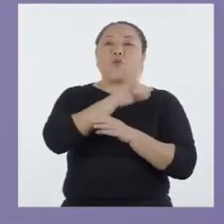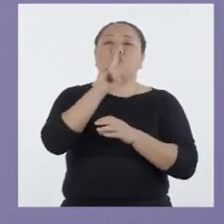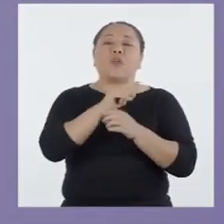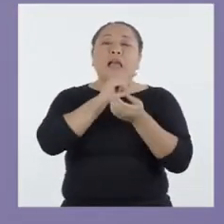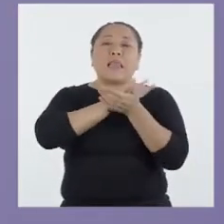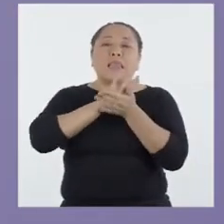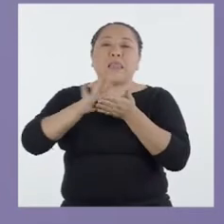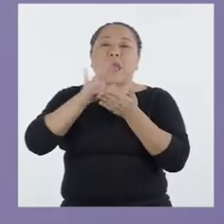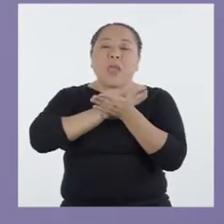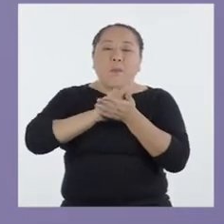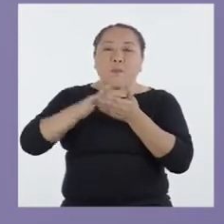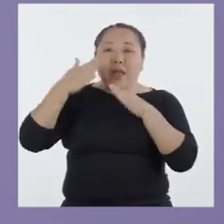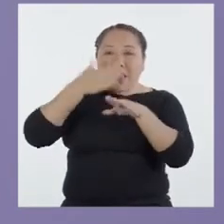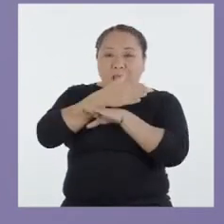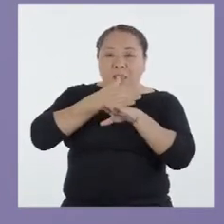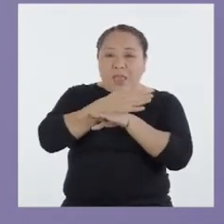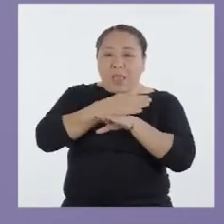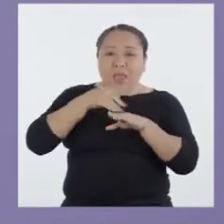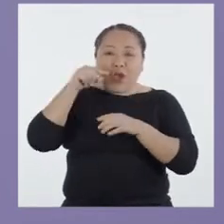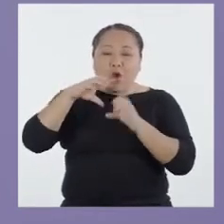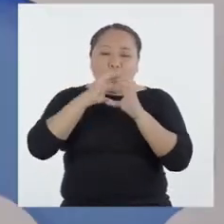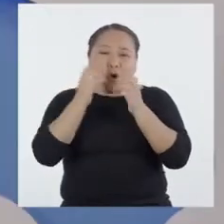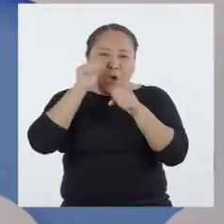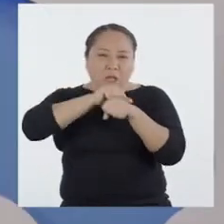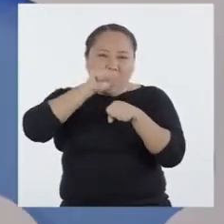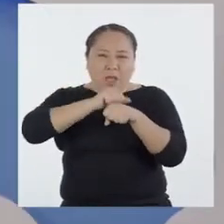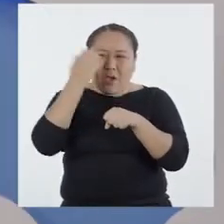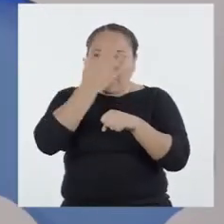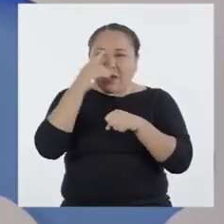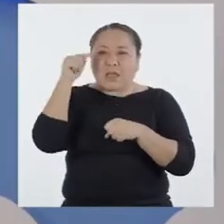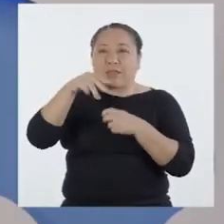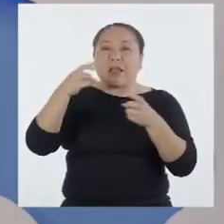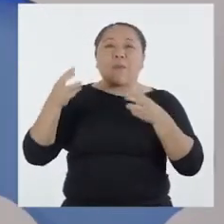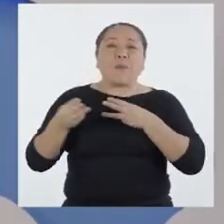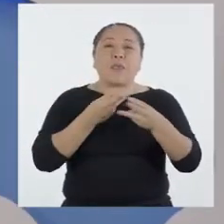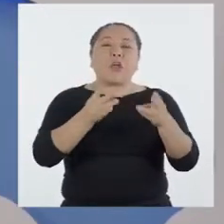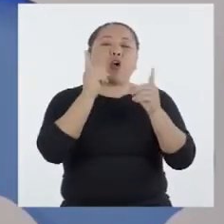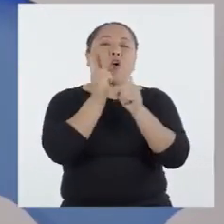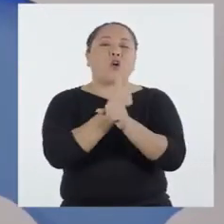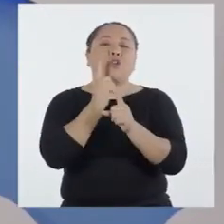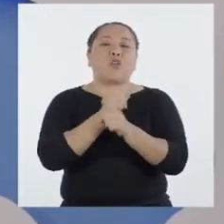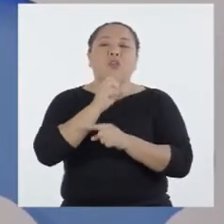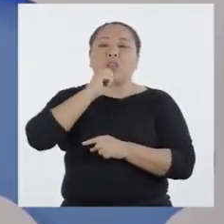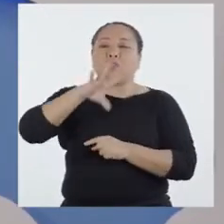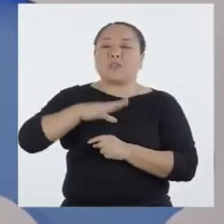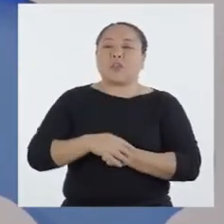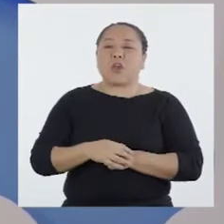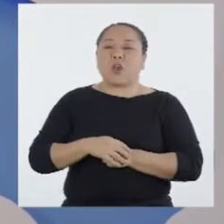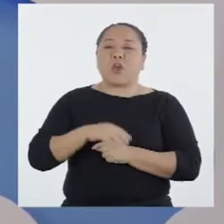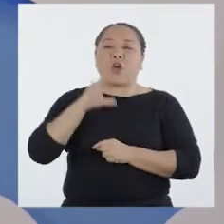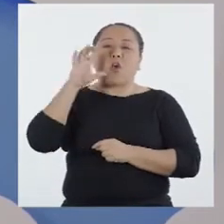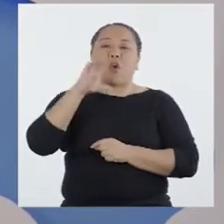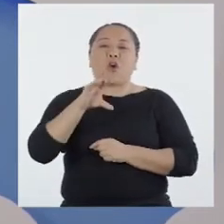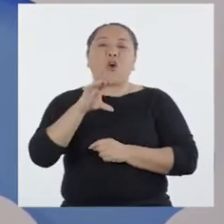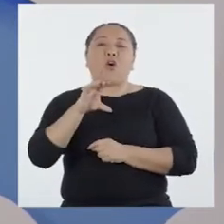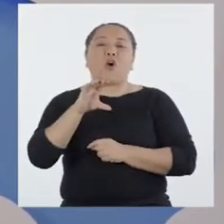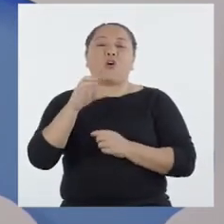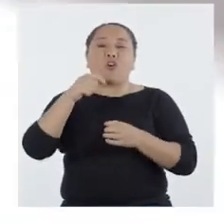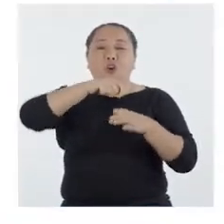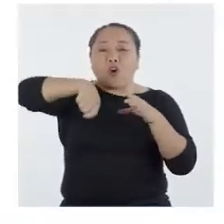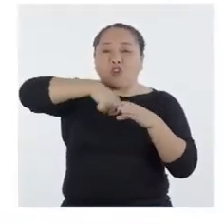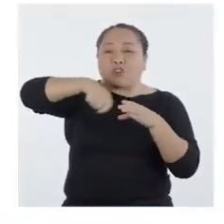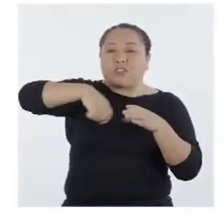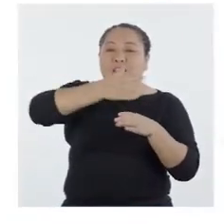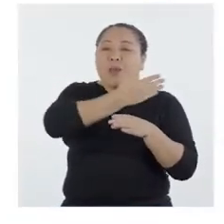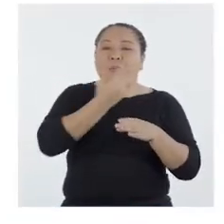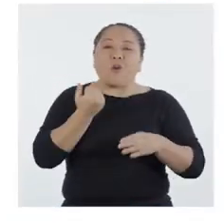consumir limpiamente la leña y el carbón vegetal. A esas maneras adecuadas las llamamos cocina mejorada.